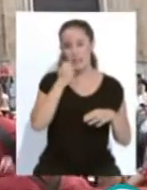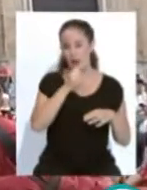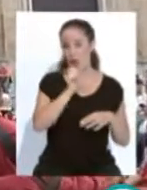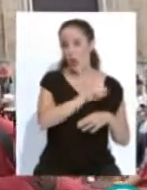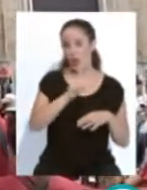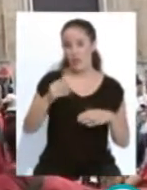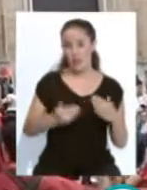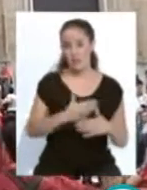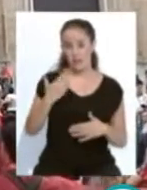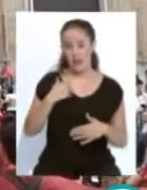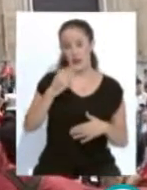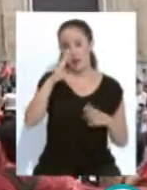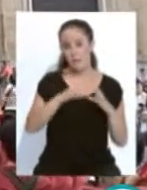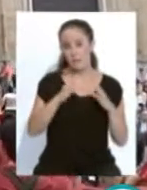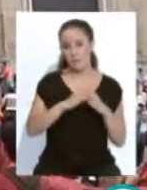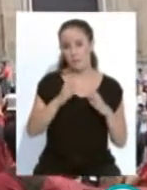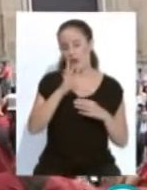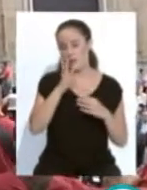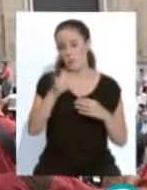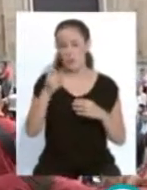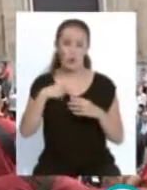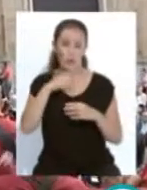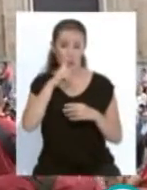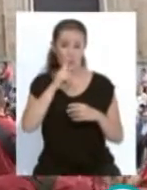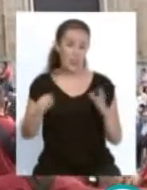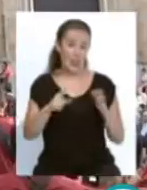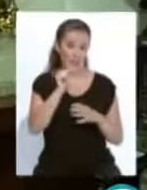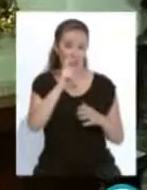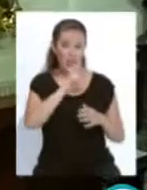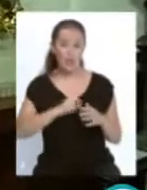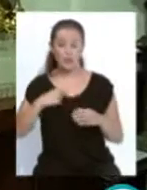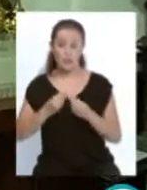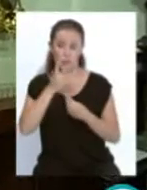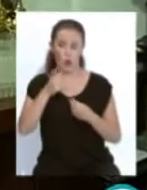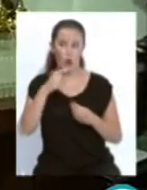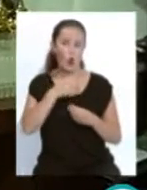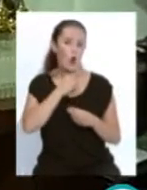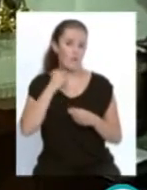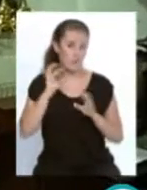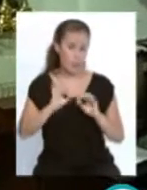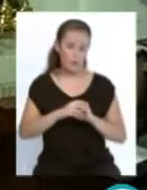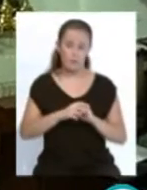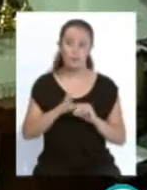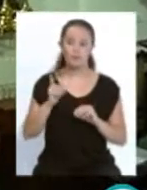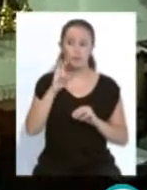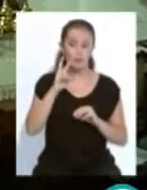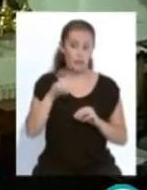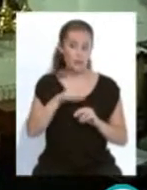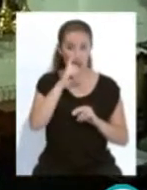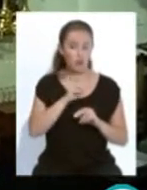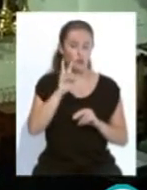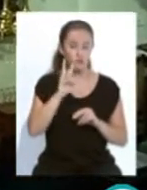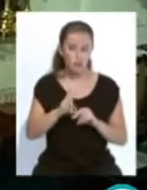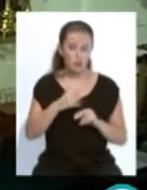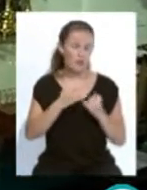las once de la mañana la misa pontifical por el centenario presidida por el Obispo. Este año, viendo la efeméride que celebramos tan